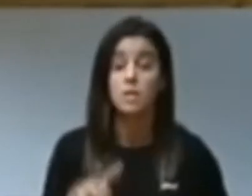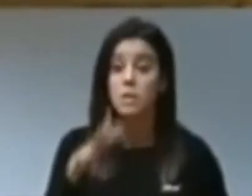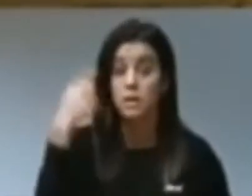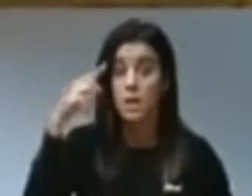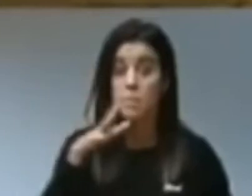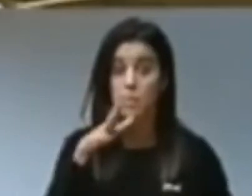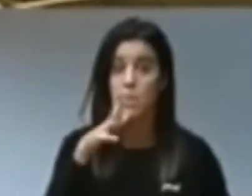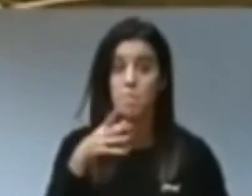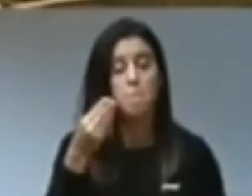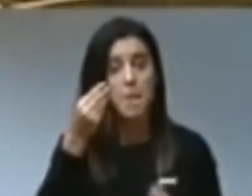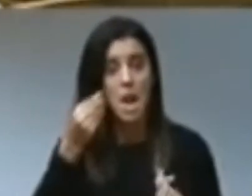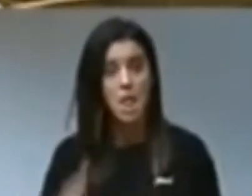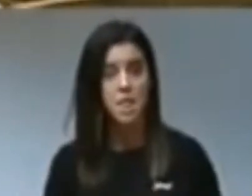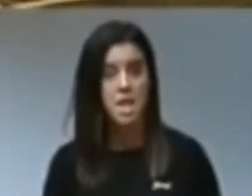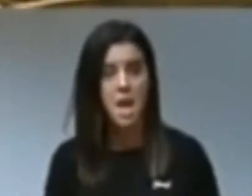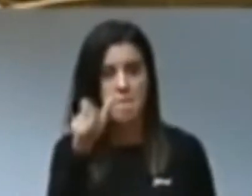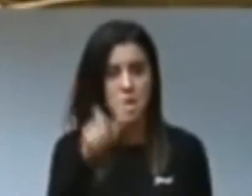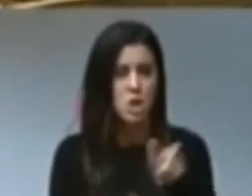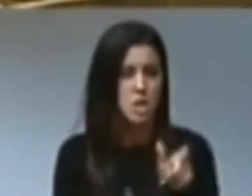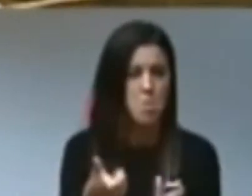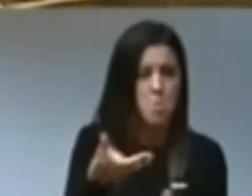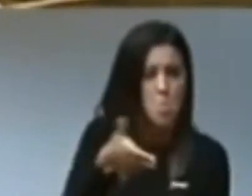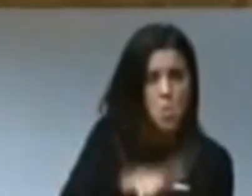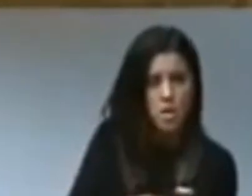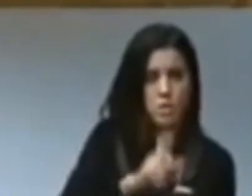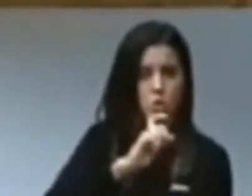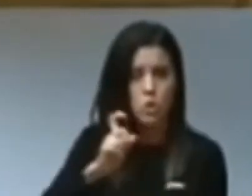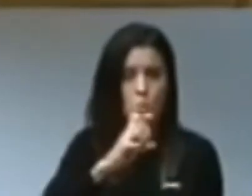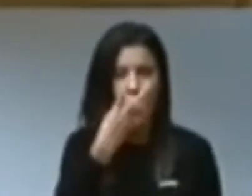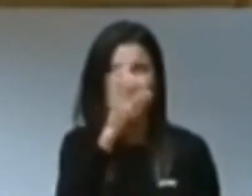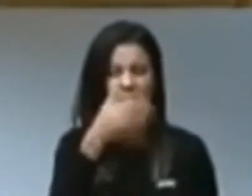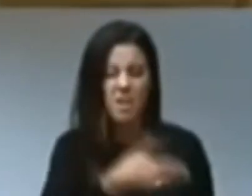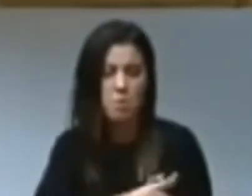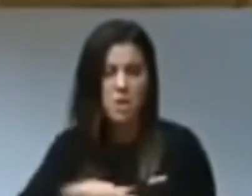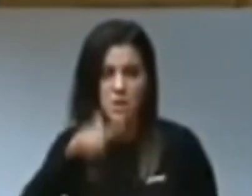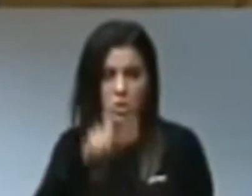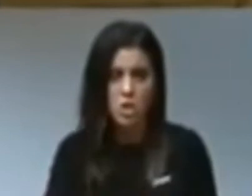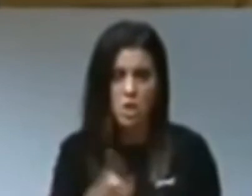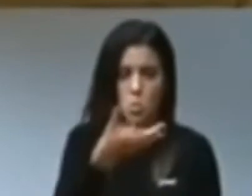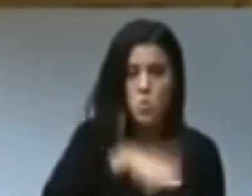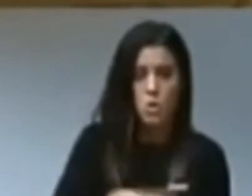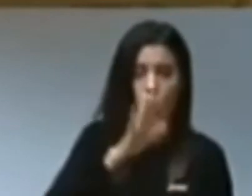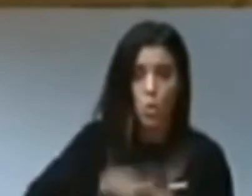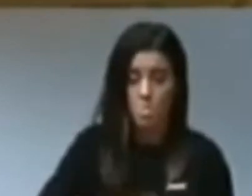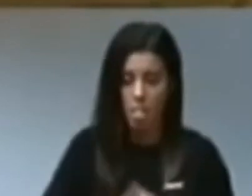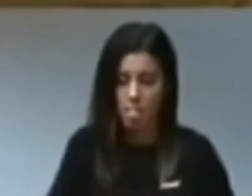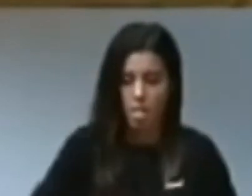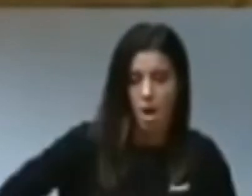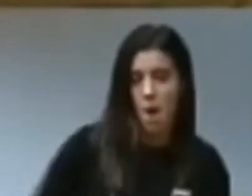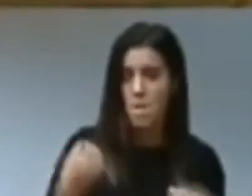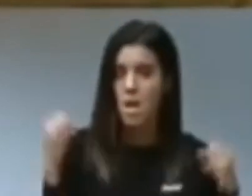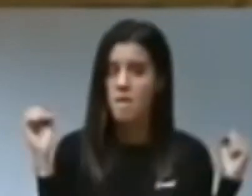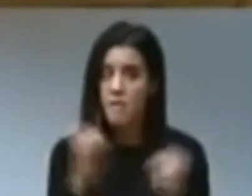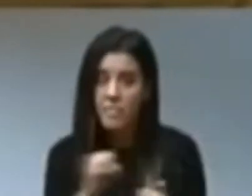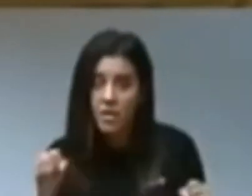qué? Porque parecía imposible matar de hambre y frío a 30 millones de personas. Pero sigue Escotado.